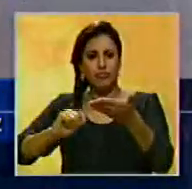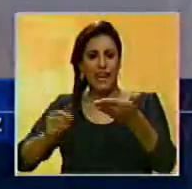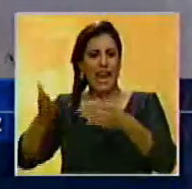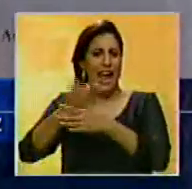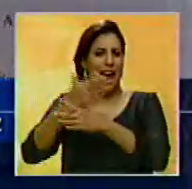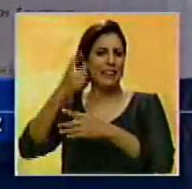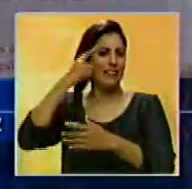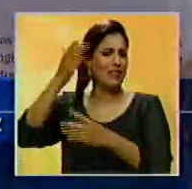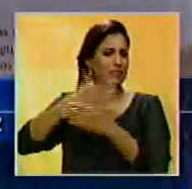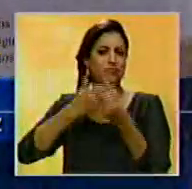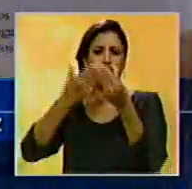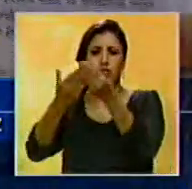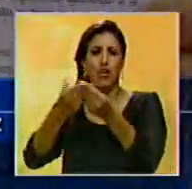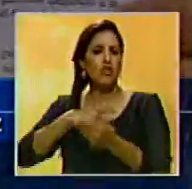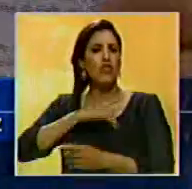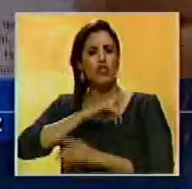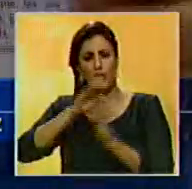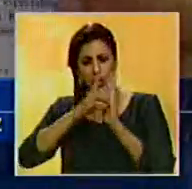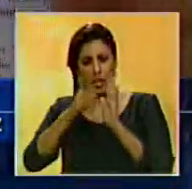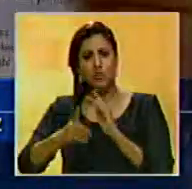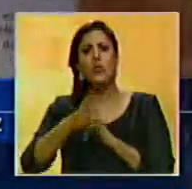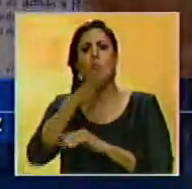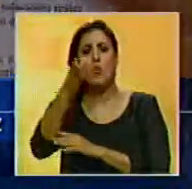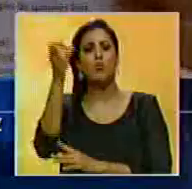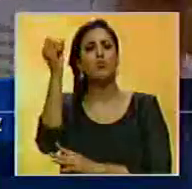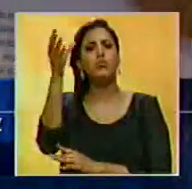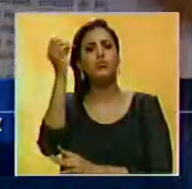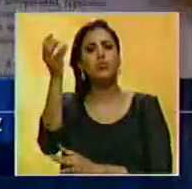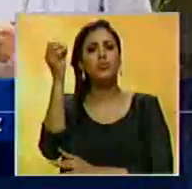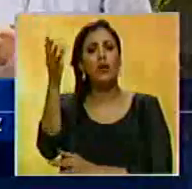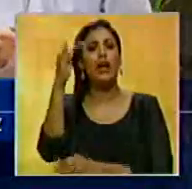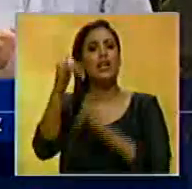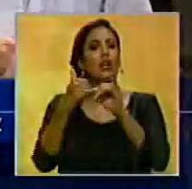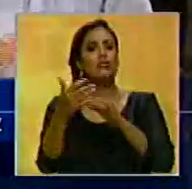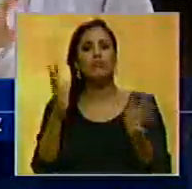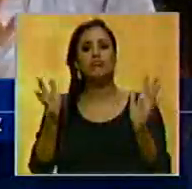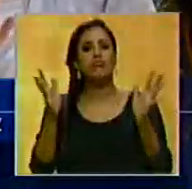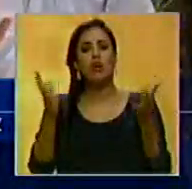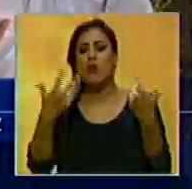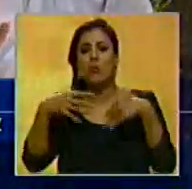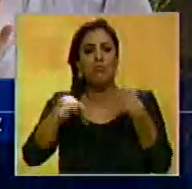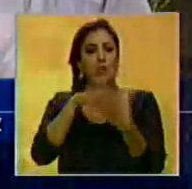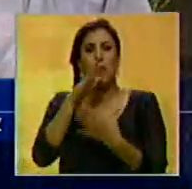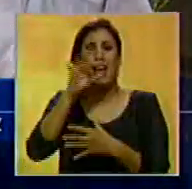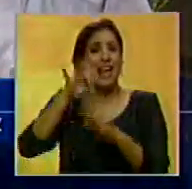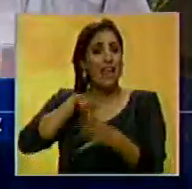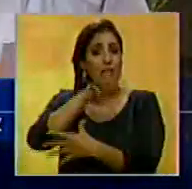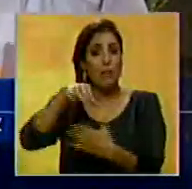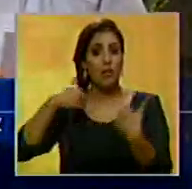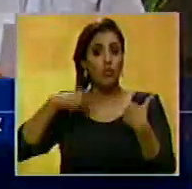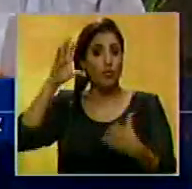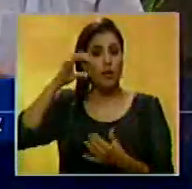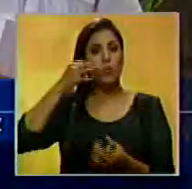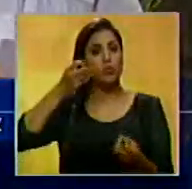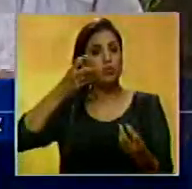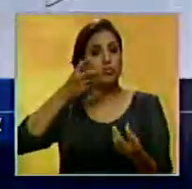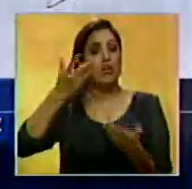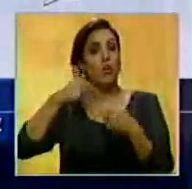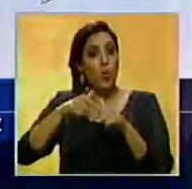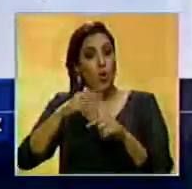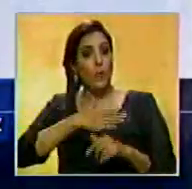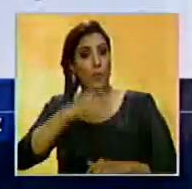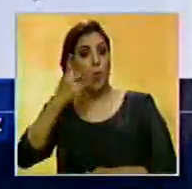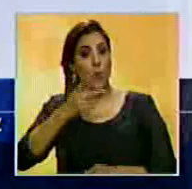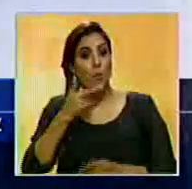anticipación y que tiene absoluto derecho a hablar ante organismos internacionales acerca de la grave crisis que vive el país desde el punto de